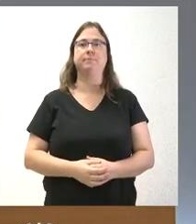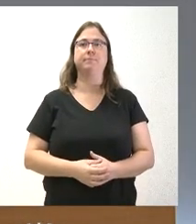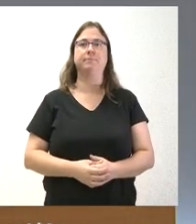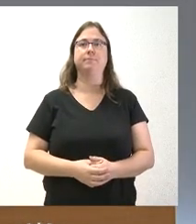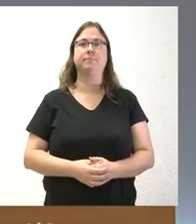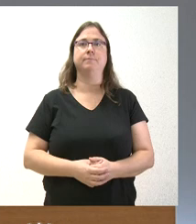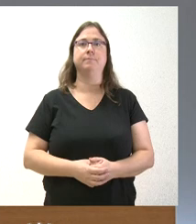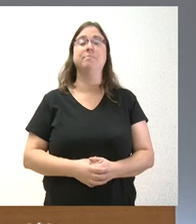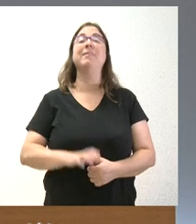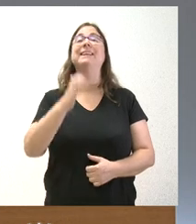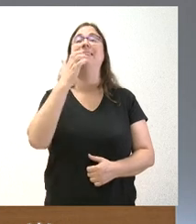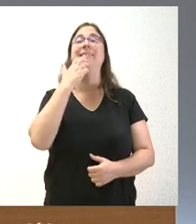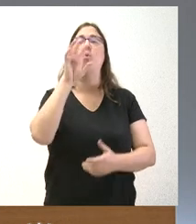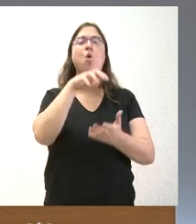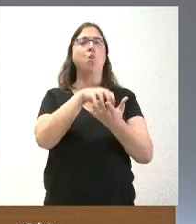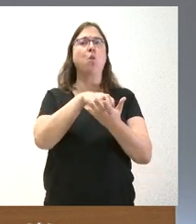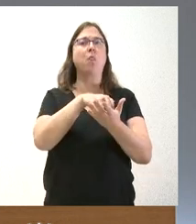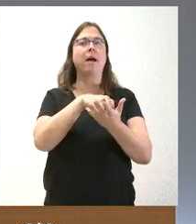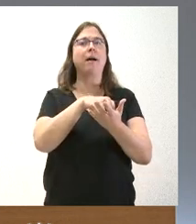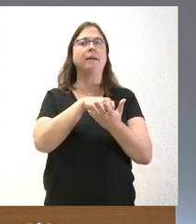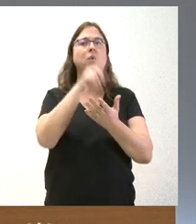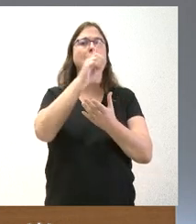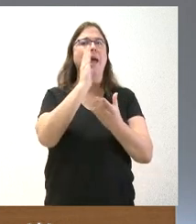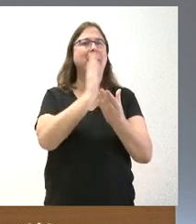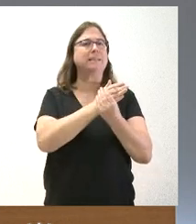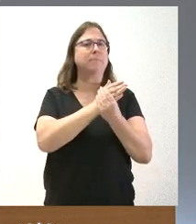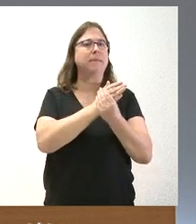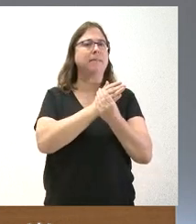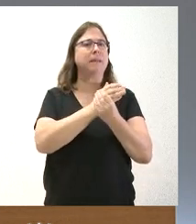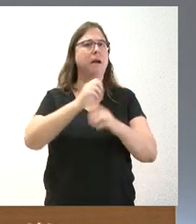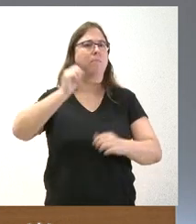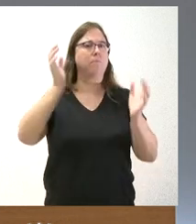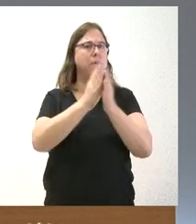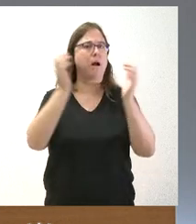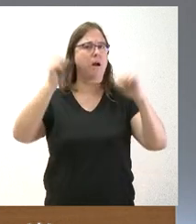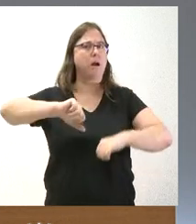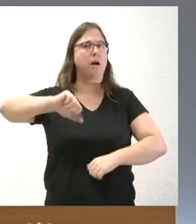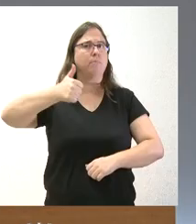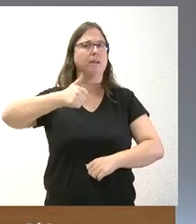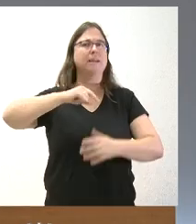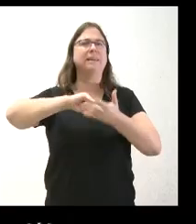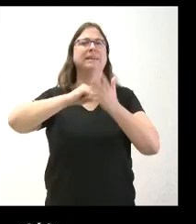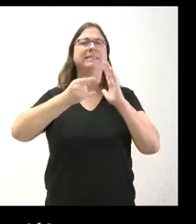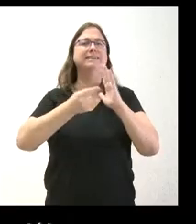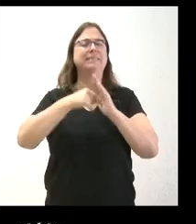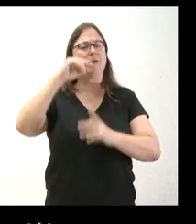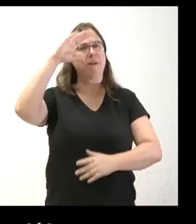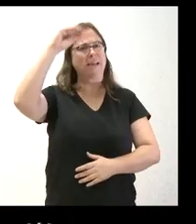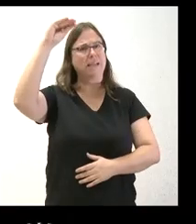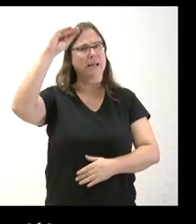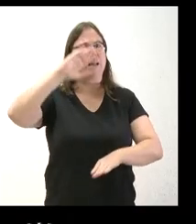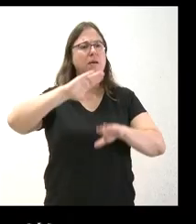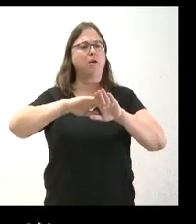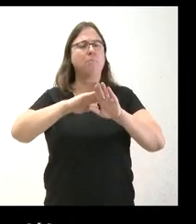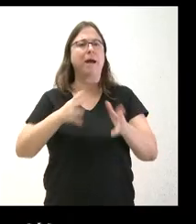Sí, una duda sobre uno de los expedientes que se aprueban. El sistema inteligente para ayudar